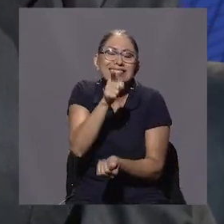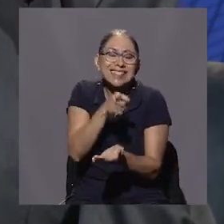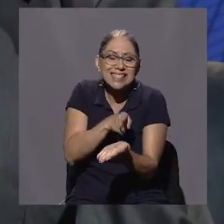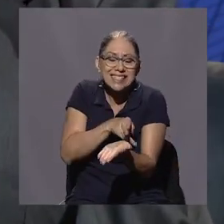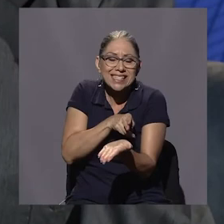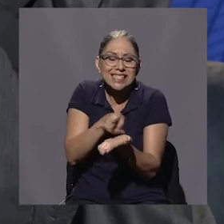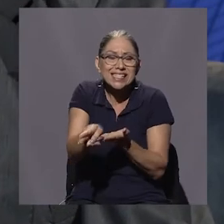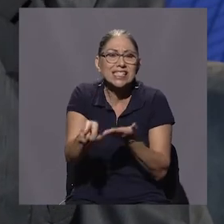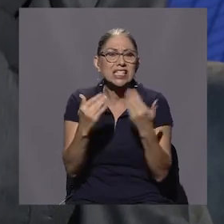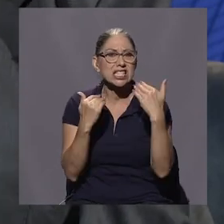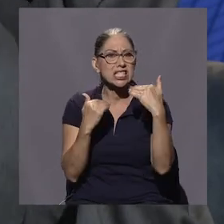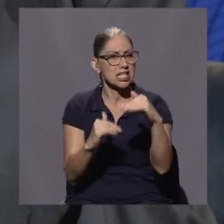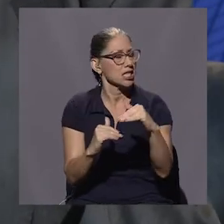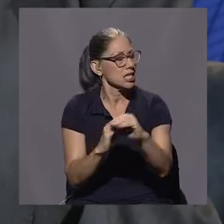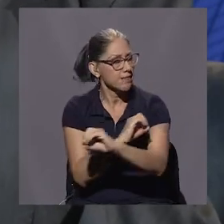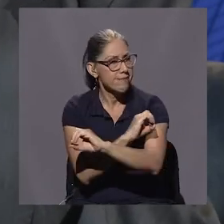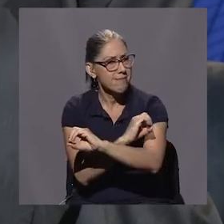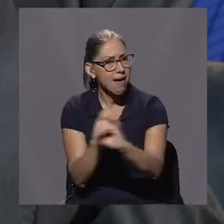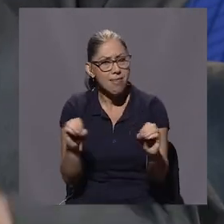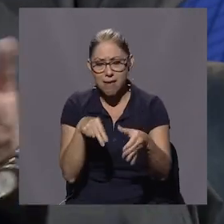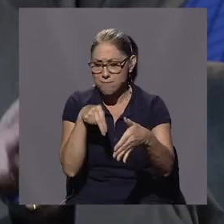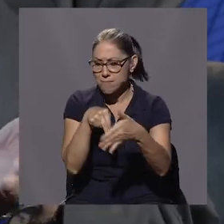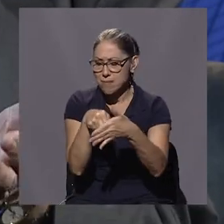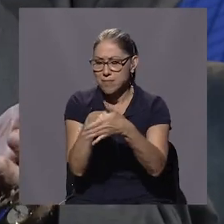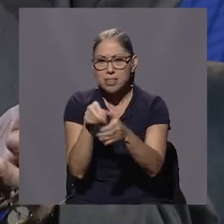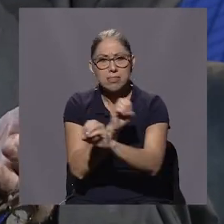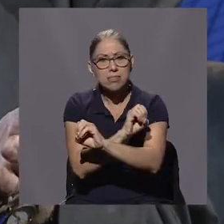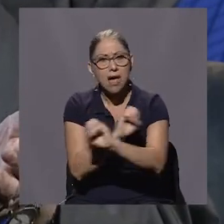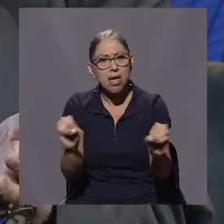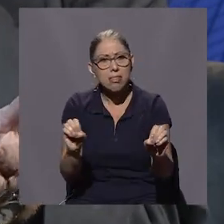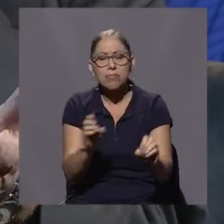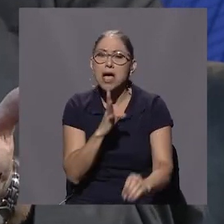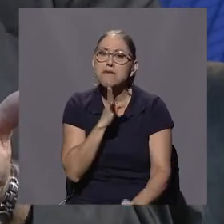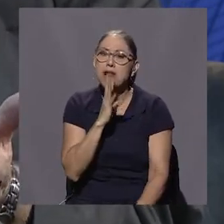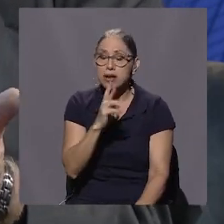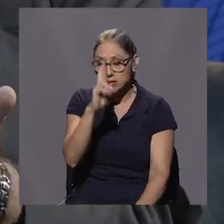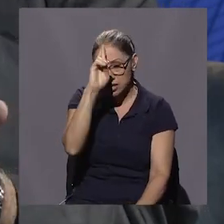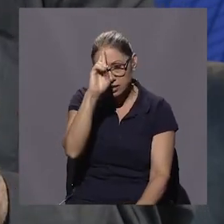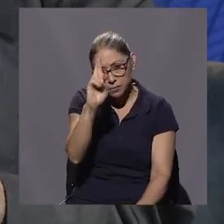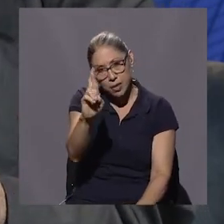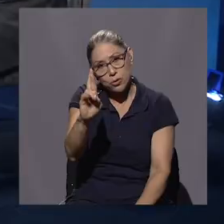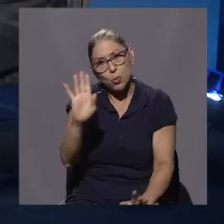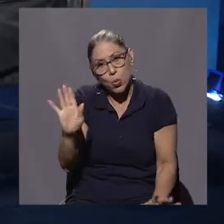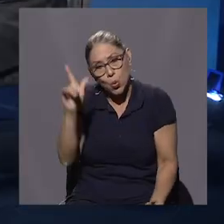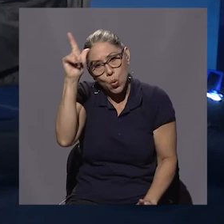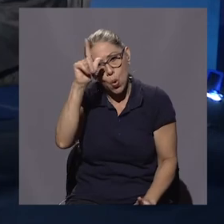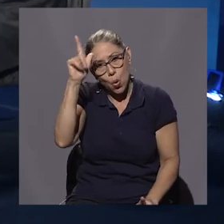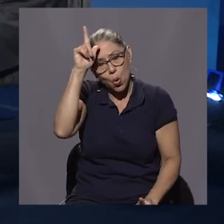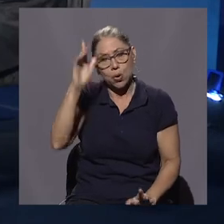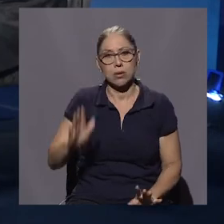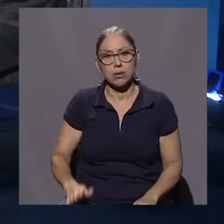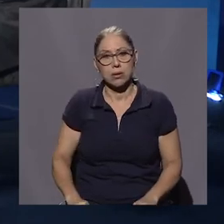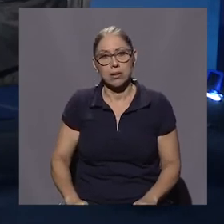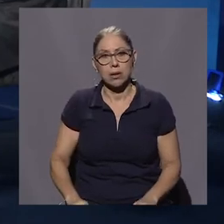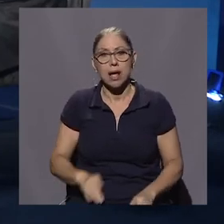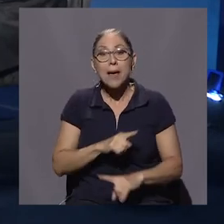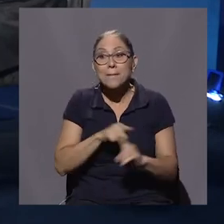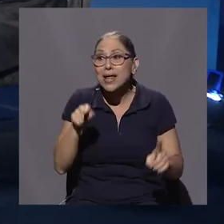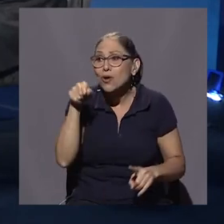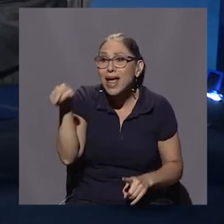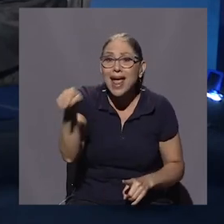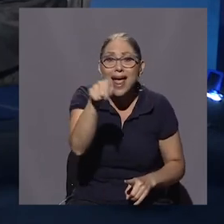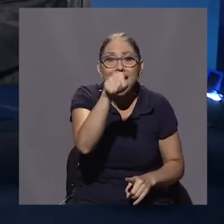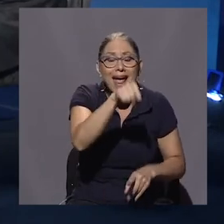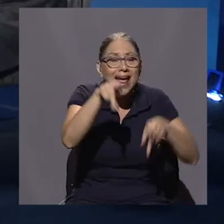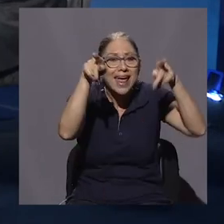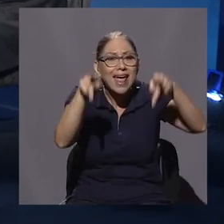limitación, sin tapugos, respetuosamente, obviamente, pero que la gente se entere de lo